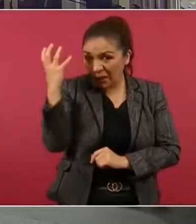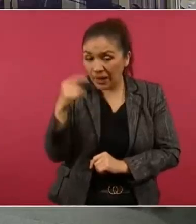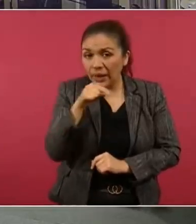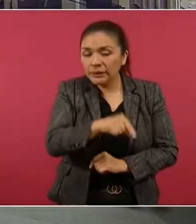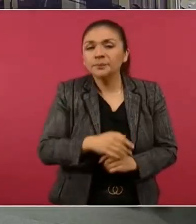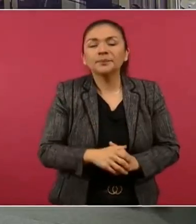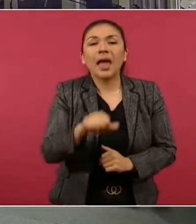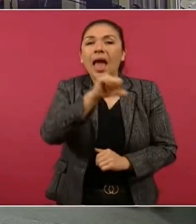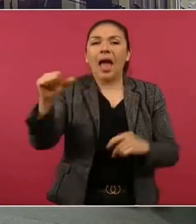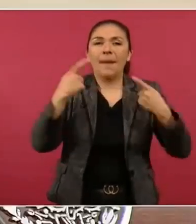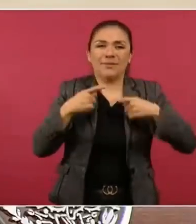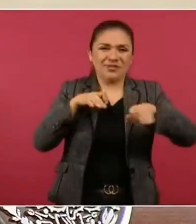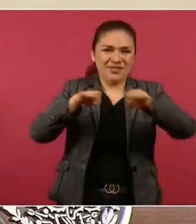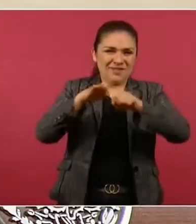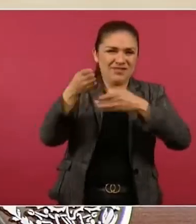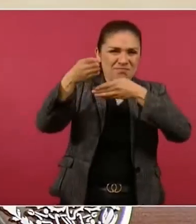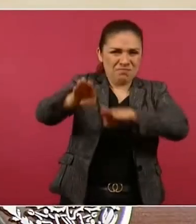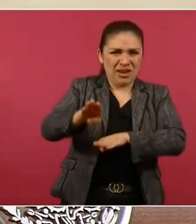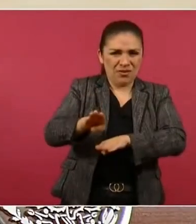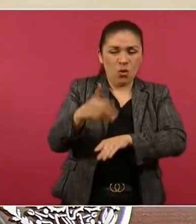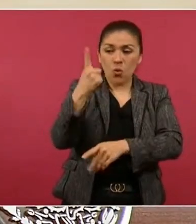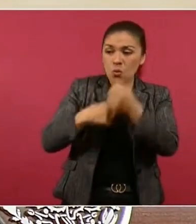Los banqueros el año pasado